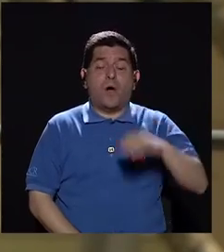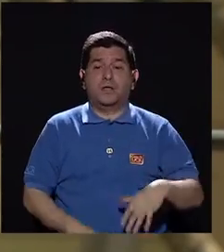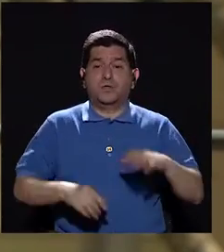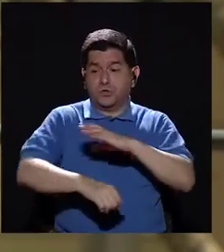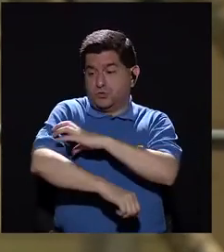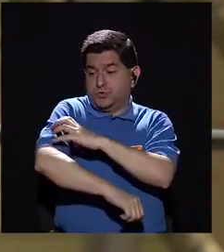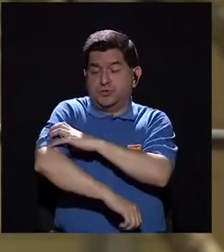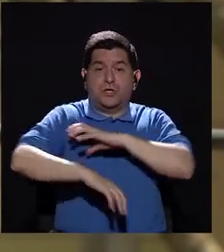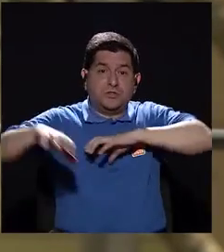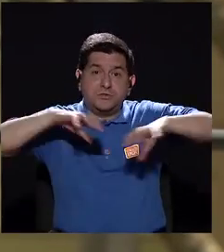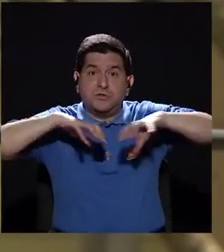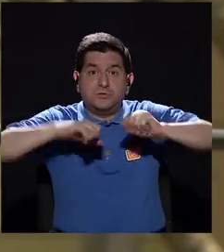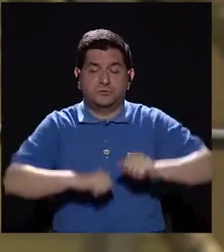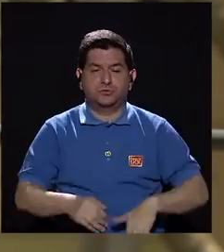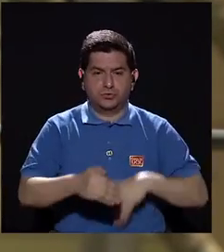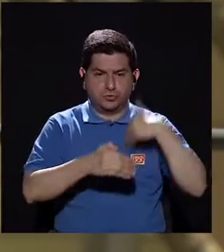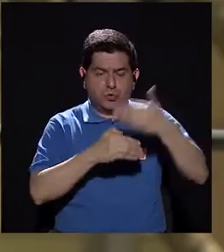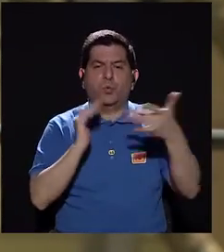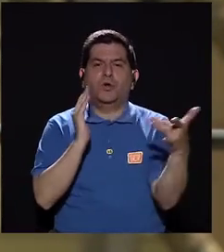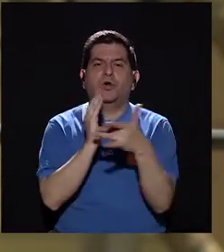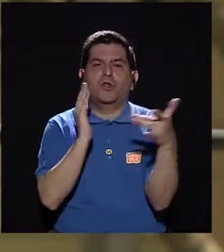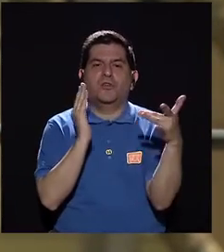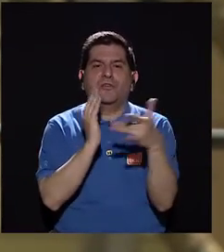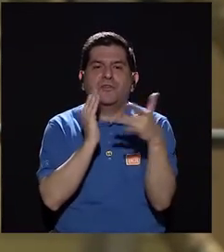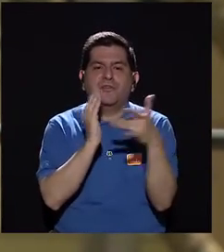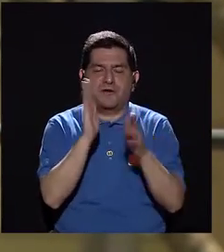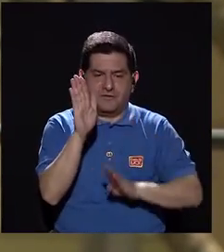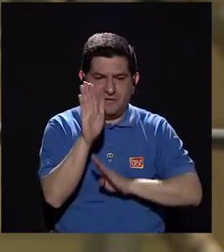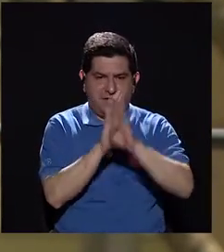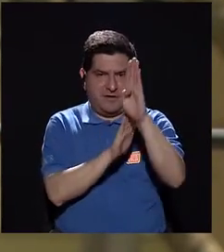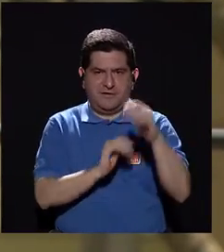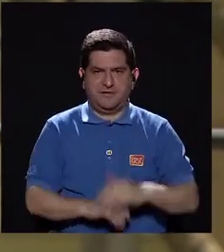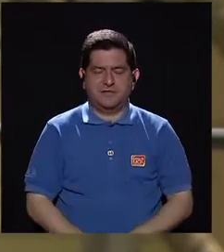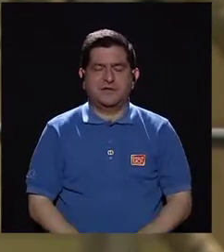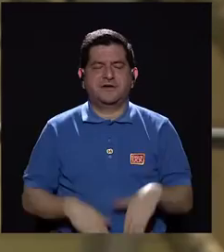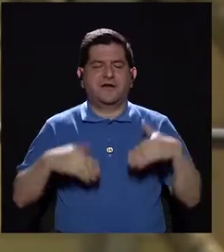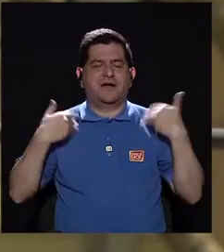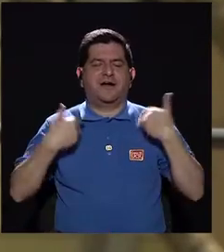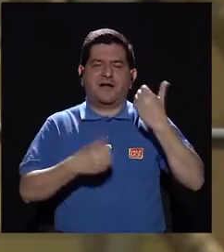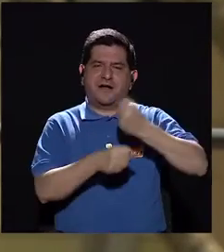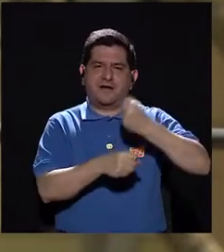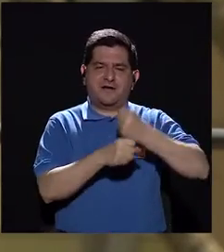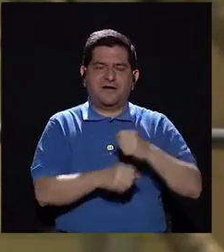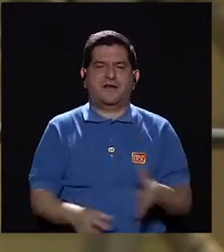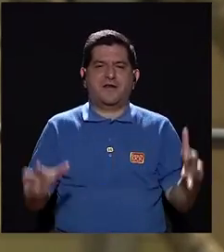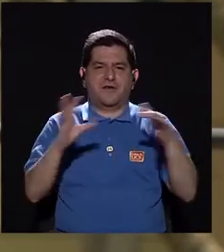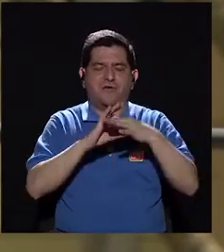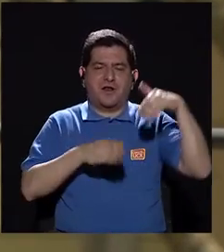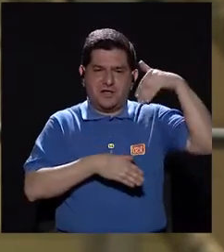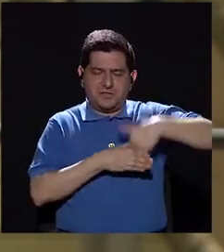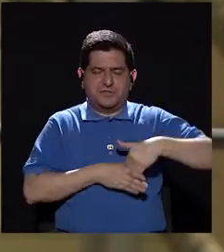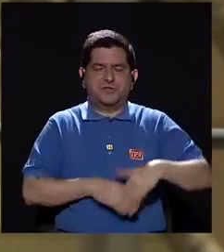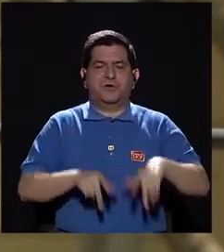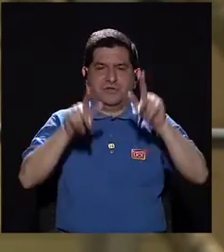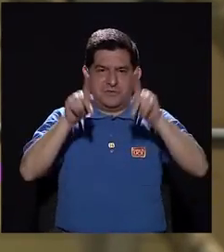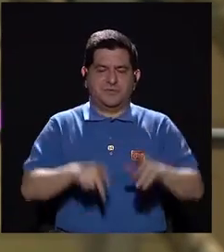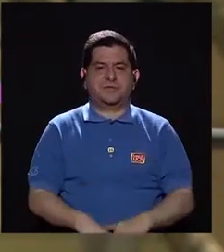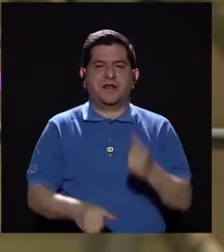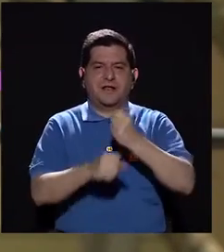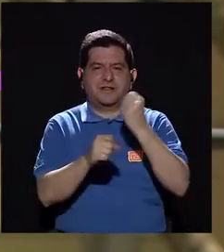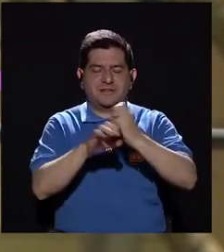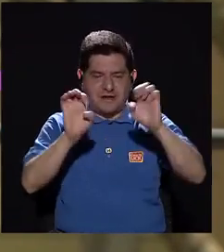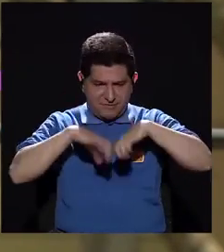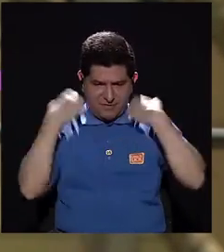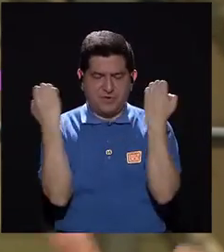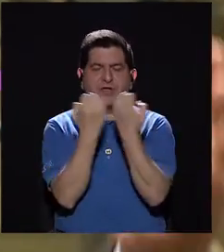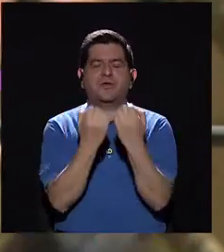músculos y después vienen las técnicas donde desarrollamos, por ejemplo, felicidad en el trabajo, relaciones interpersonales, comunicación, trabajo